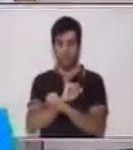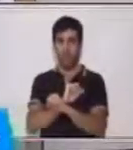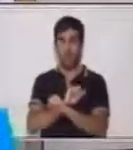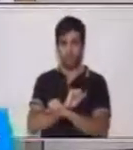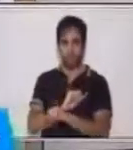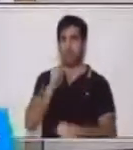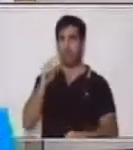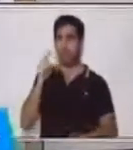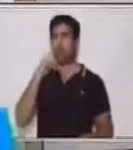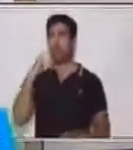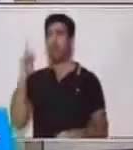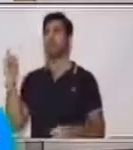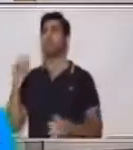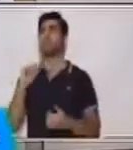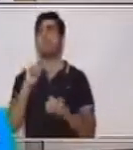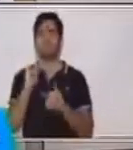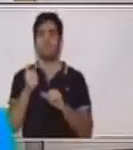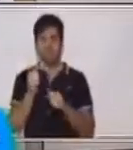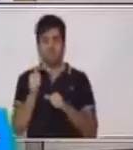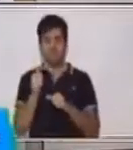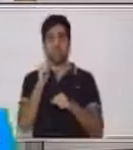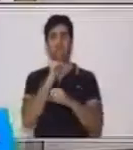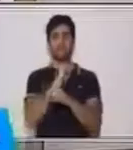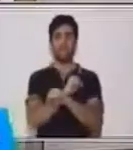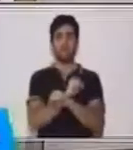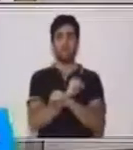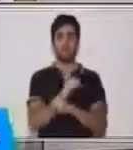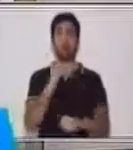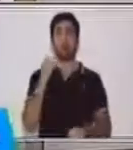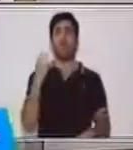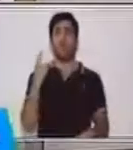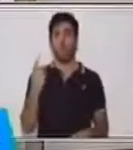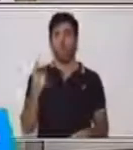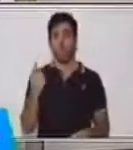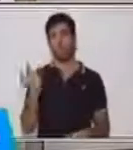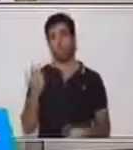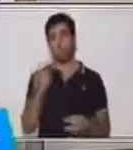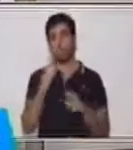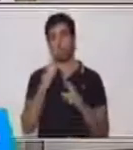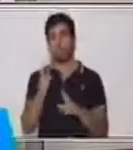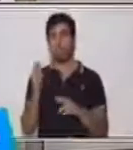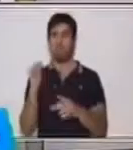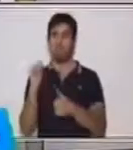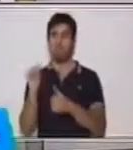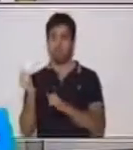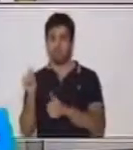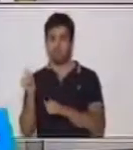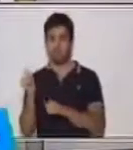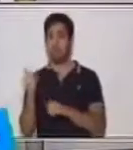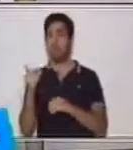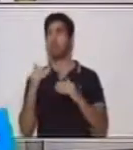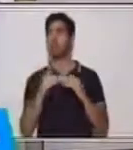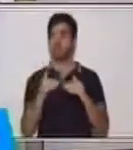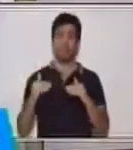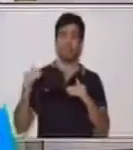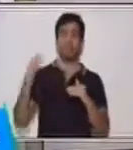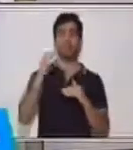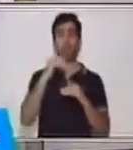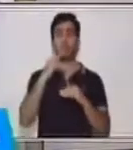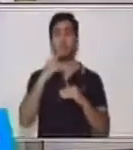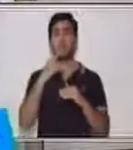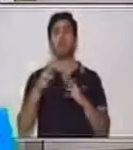quince por uno es igual a quince. Luego